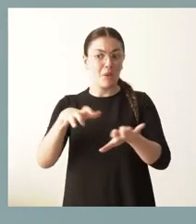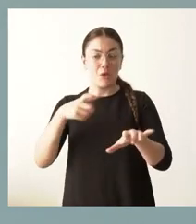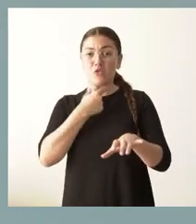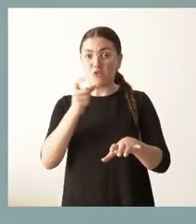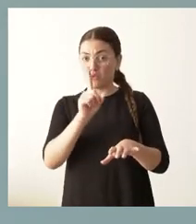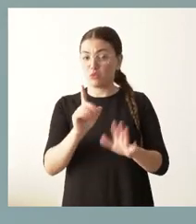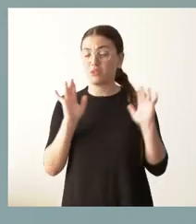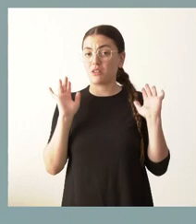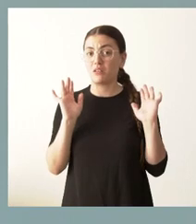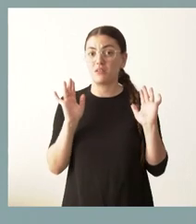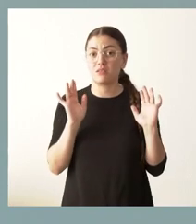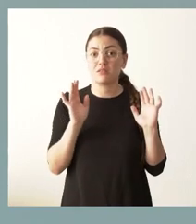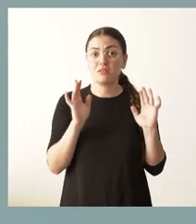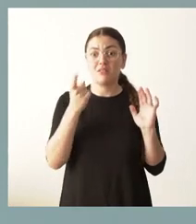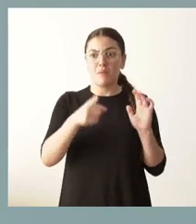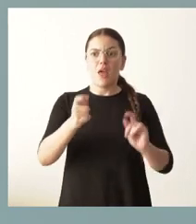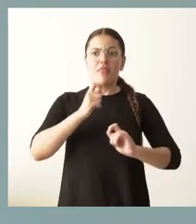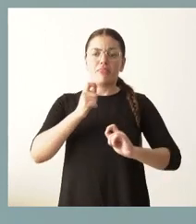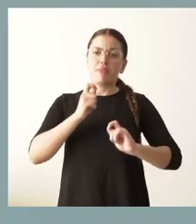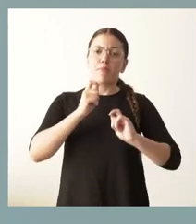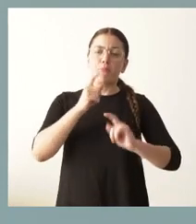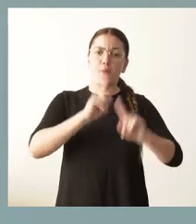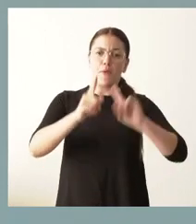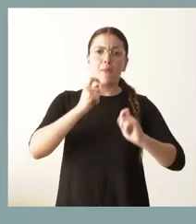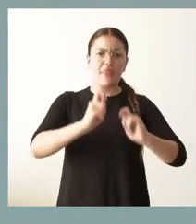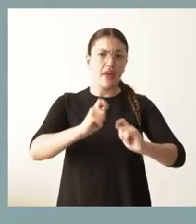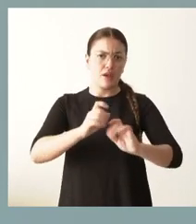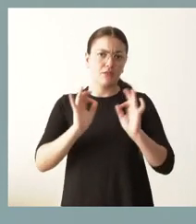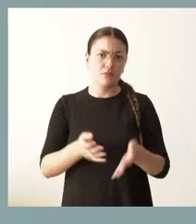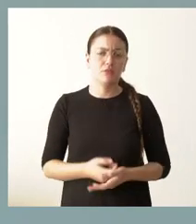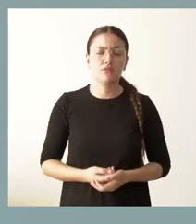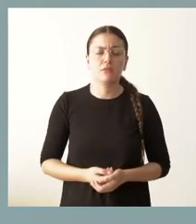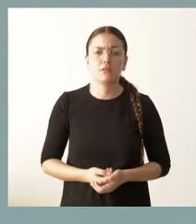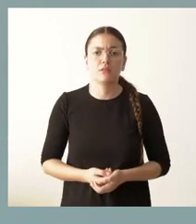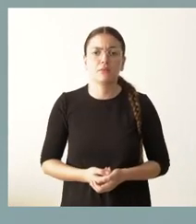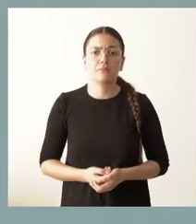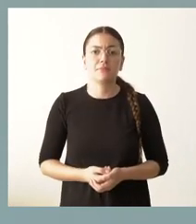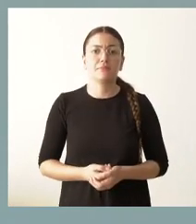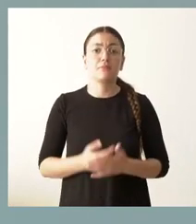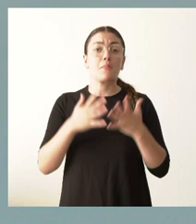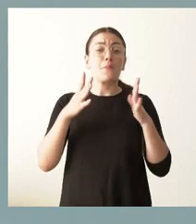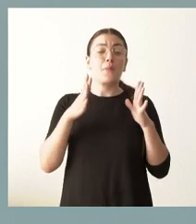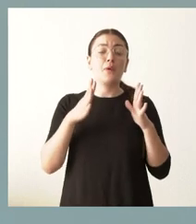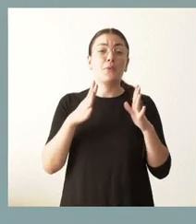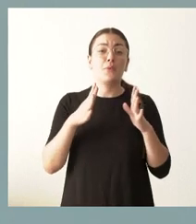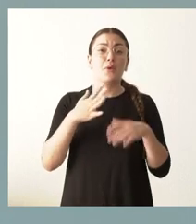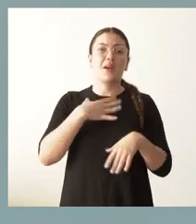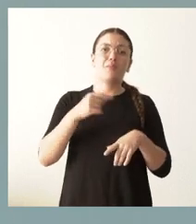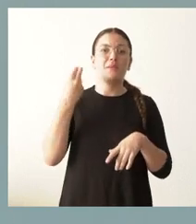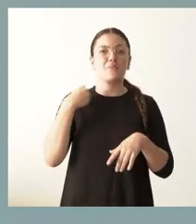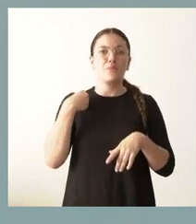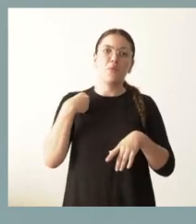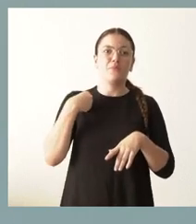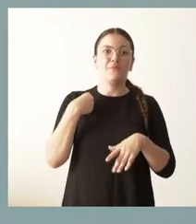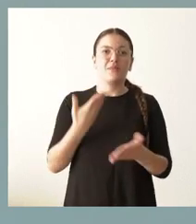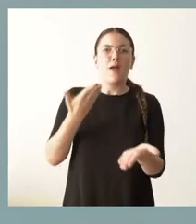problemas muy relevantes a muchos sectores productivos. Cuestión distinta es que el presentar o no recursos es un ámbito estrictamente jurídico